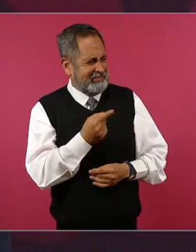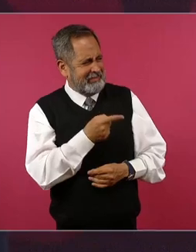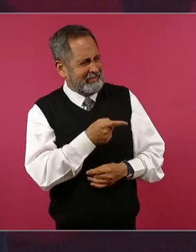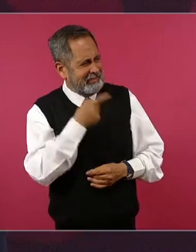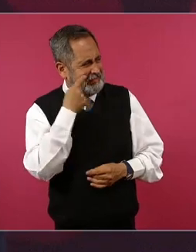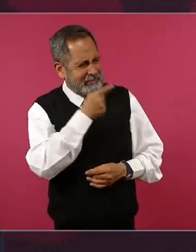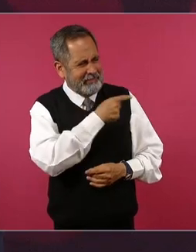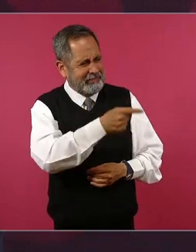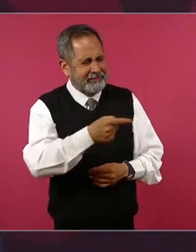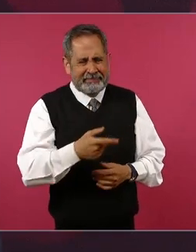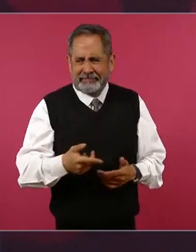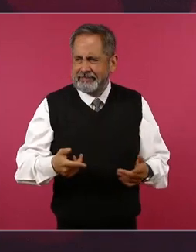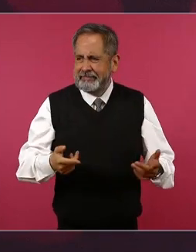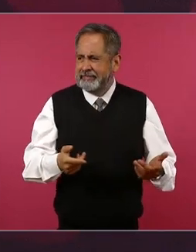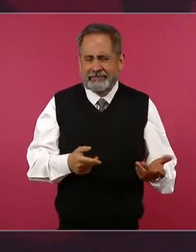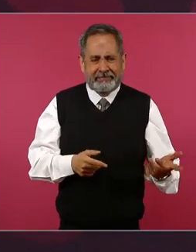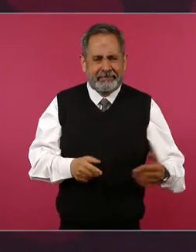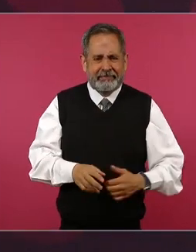pues es